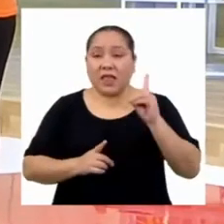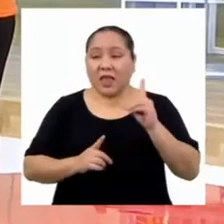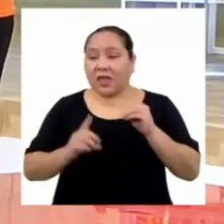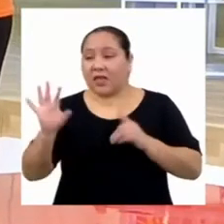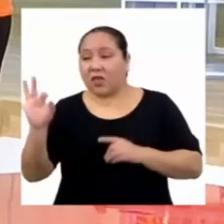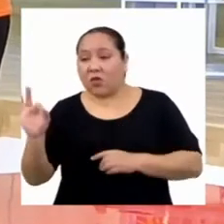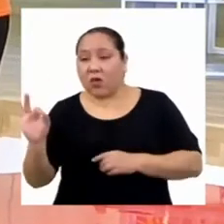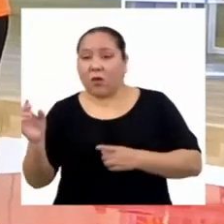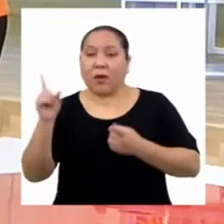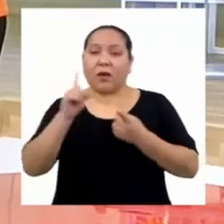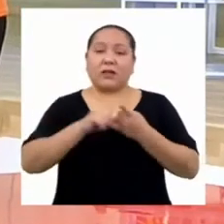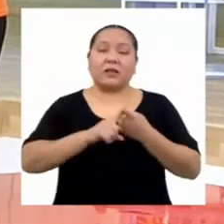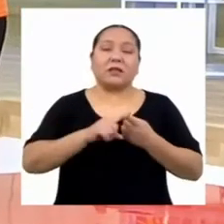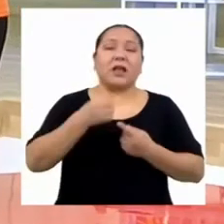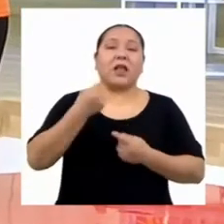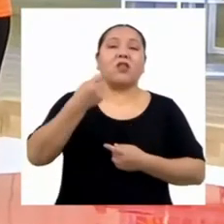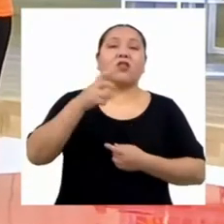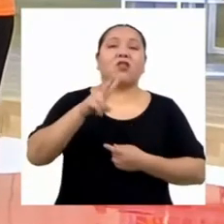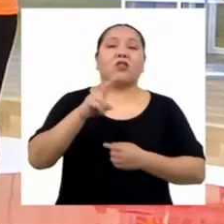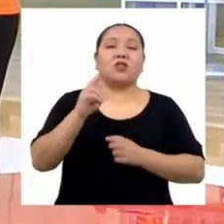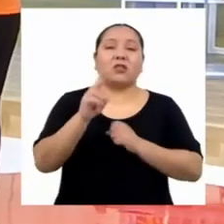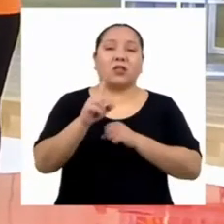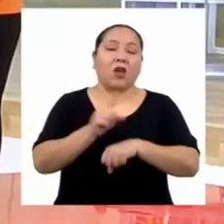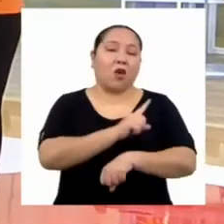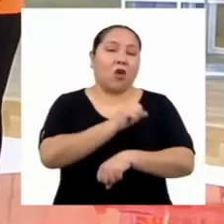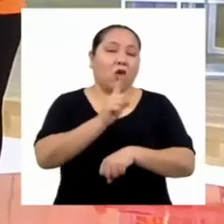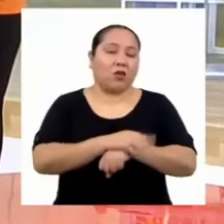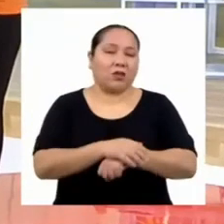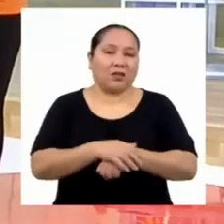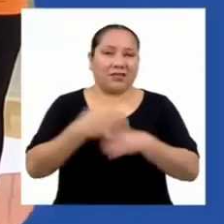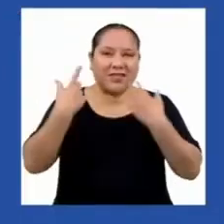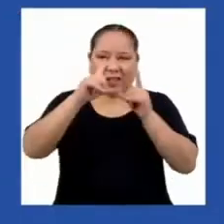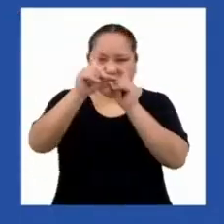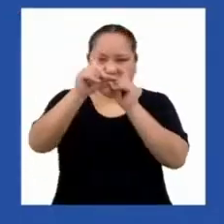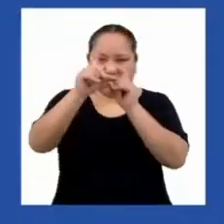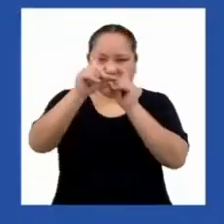Creo que con eso ya tenemos una encuesta completa.